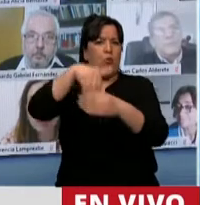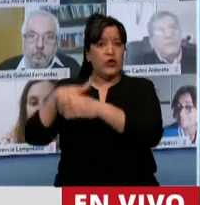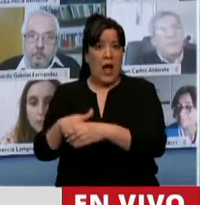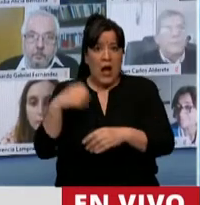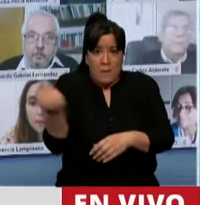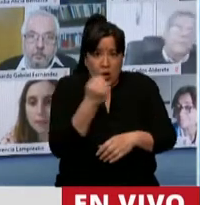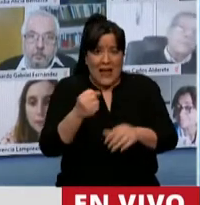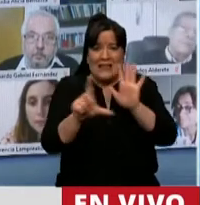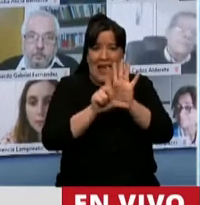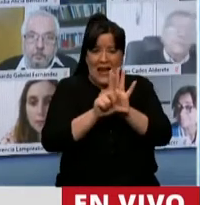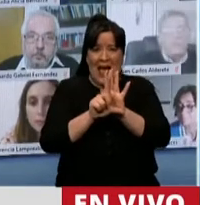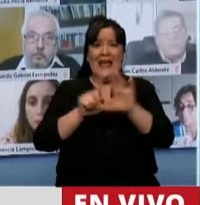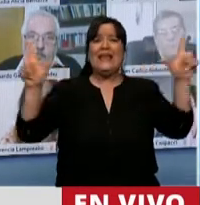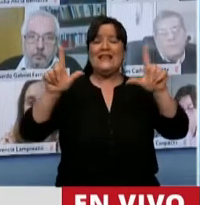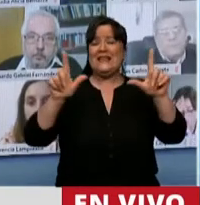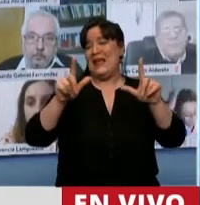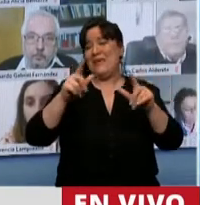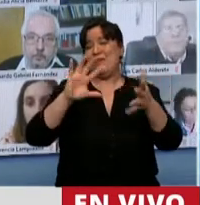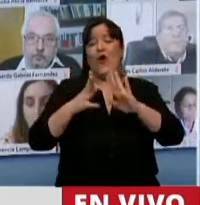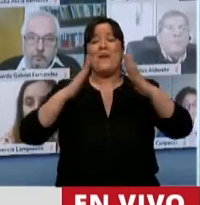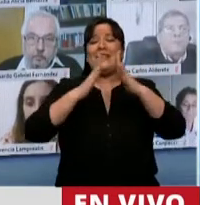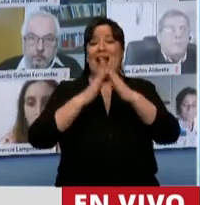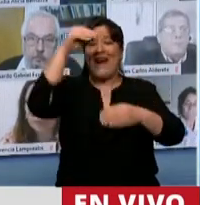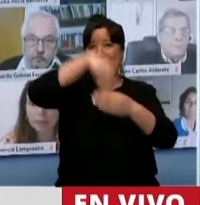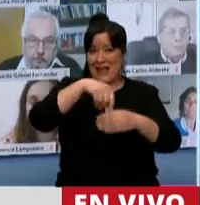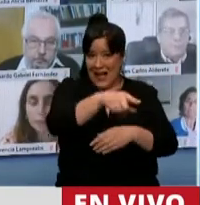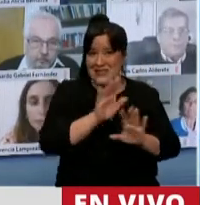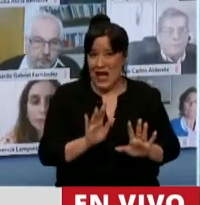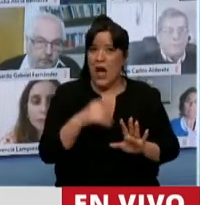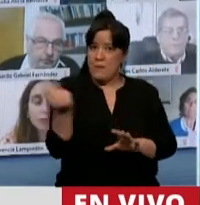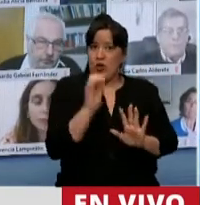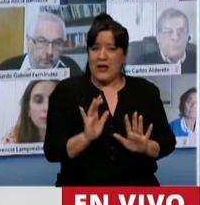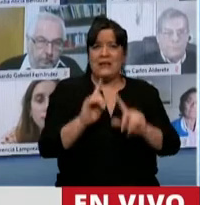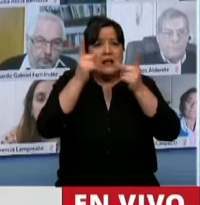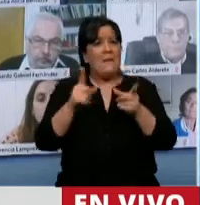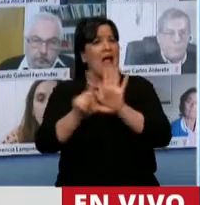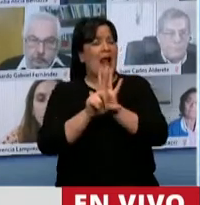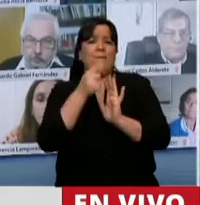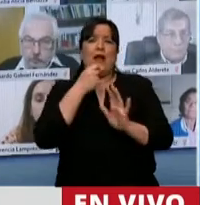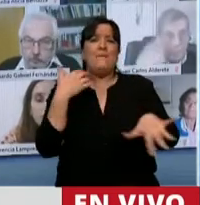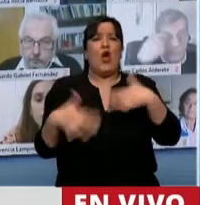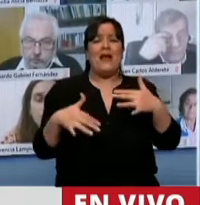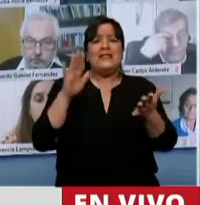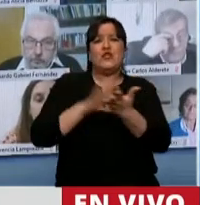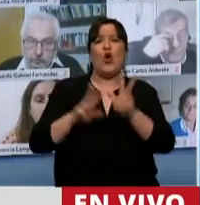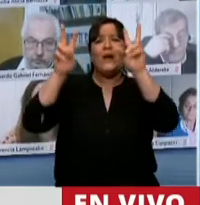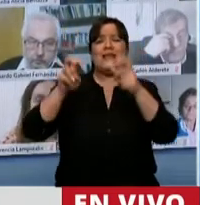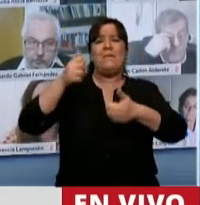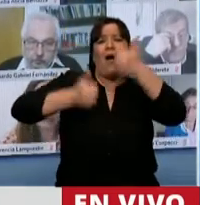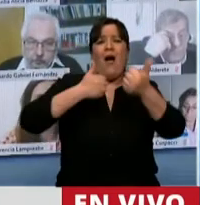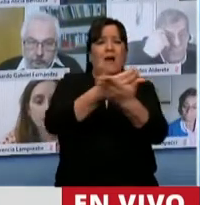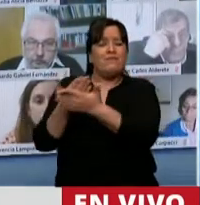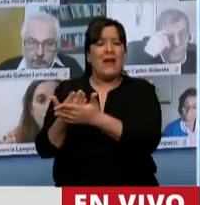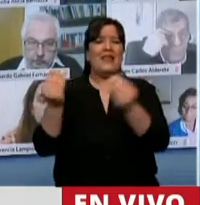teletrabajo que sancionamos bajo esta modalidad? ¿No es importante la ley de emergencia de los procesos de concurso